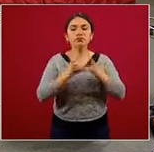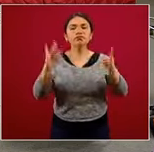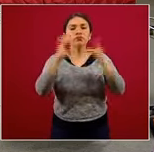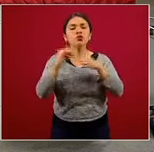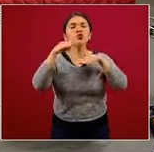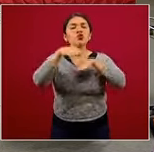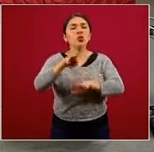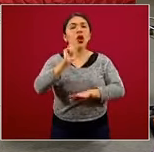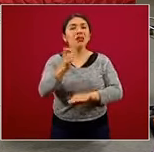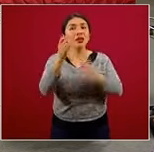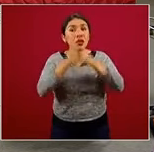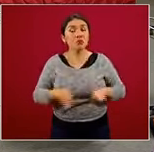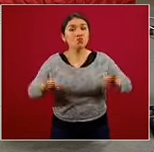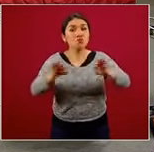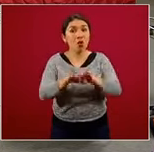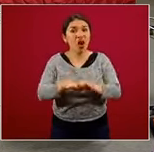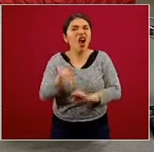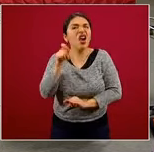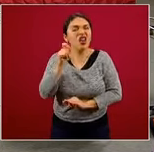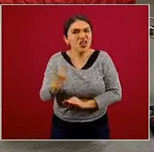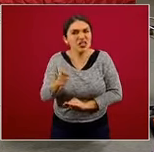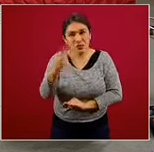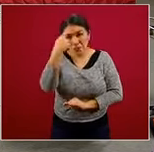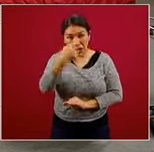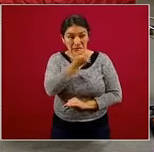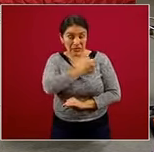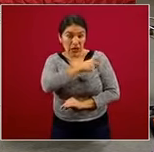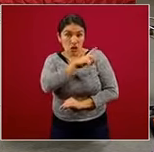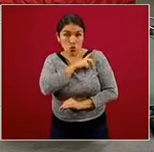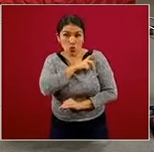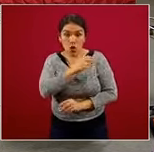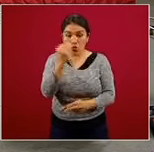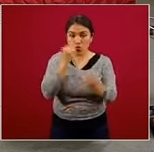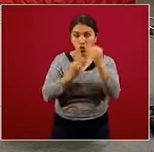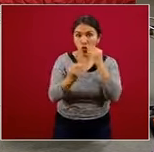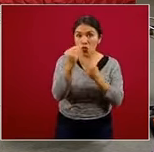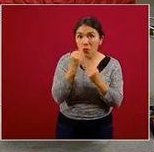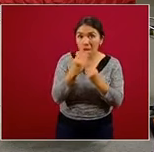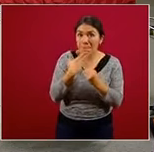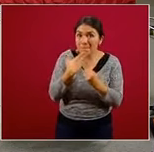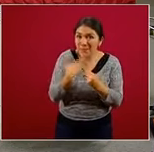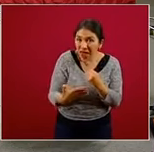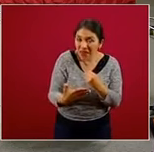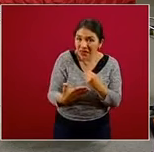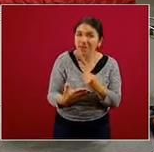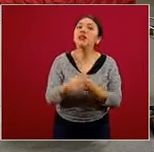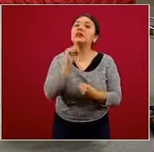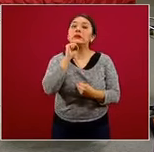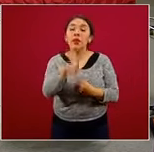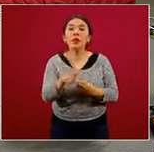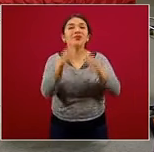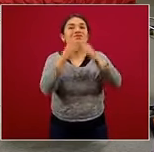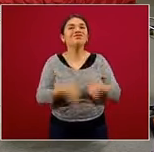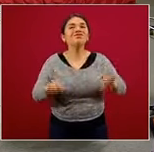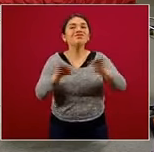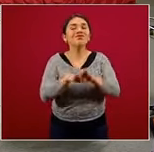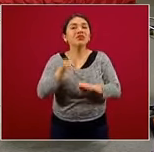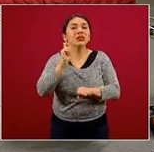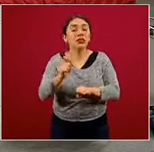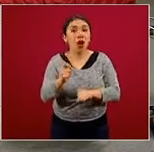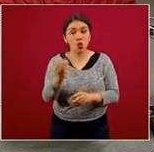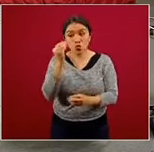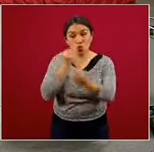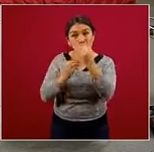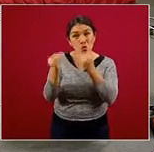sobre la importancia importancia que tiene para la salud, la salud, alimentación, pero también la importancia que